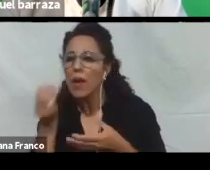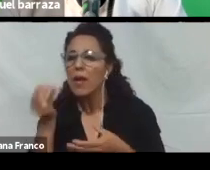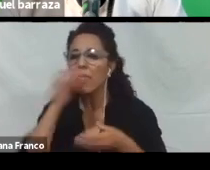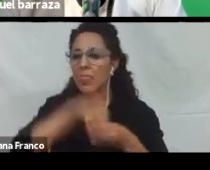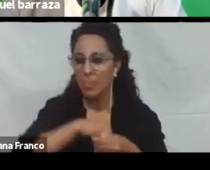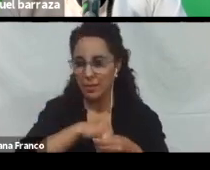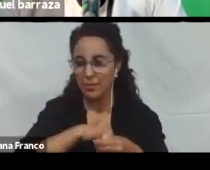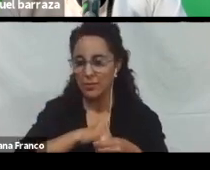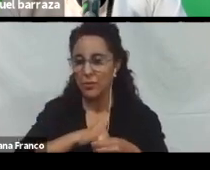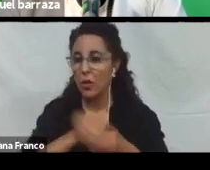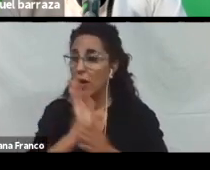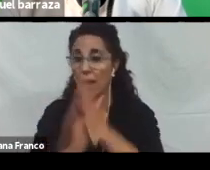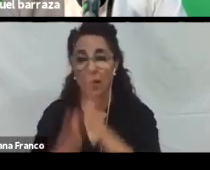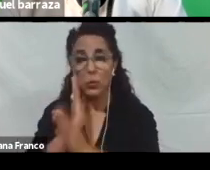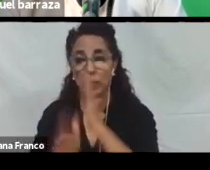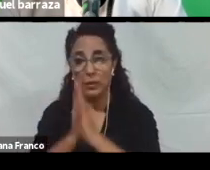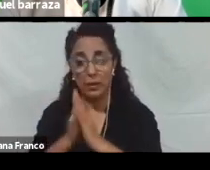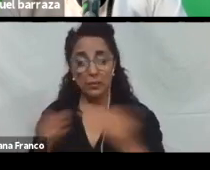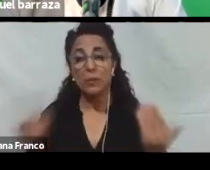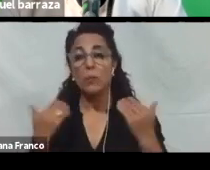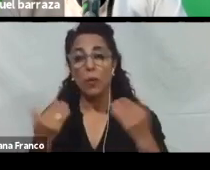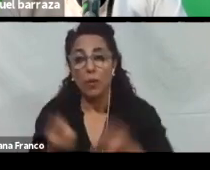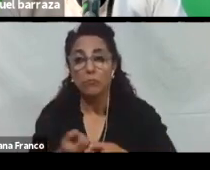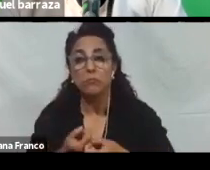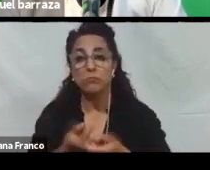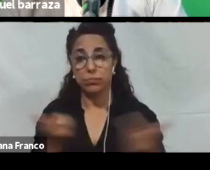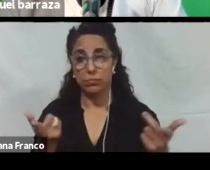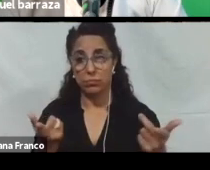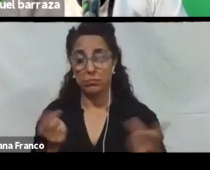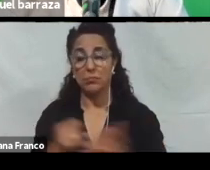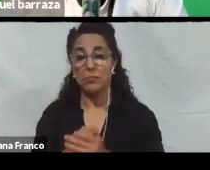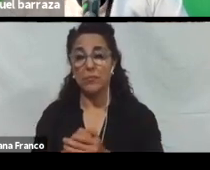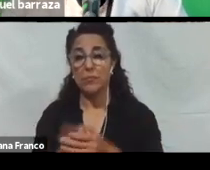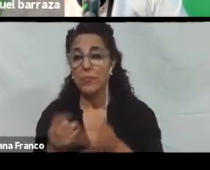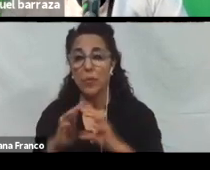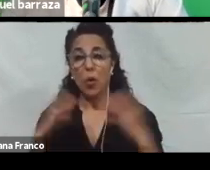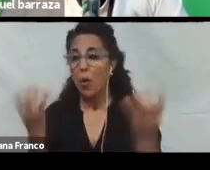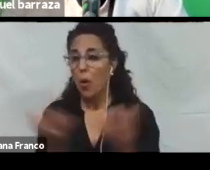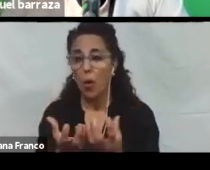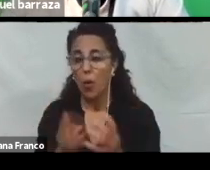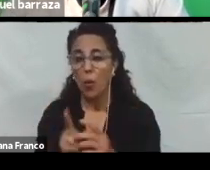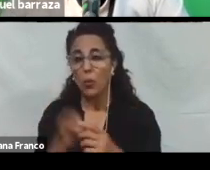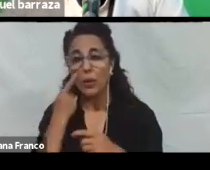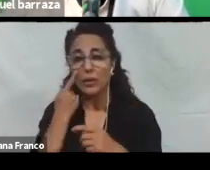Son gratuitas. Y también. Tiene. Su conjunto. Pagos. Si vos tenés una institución.